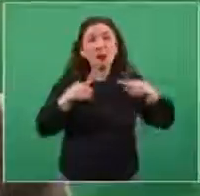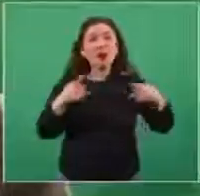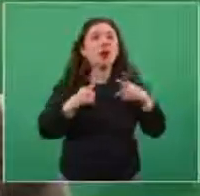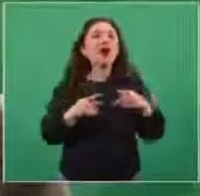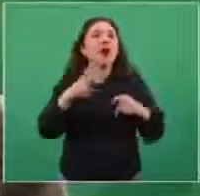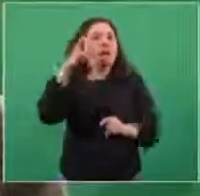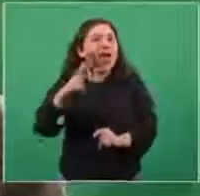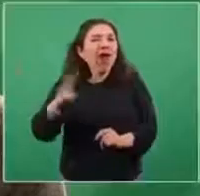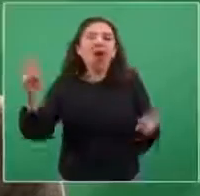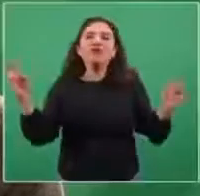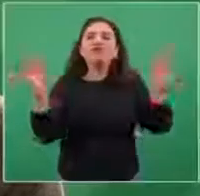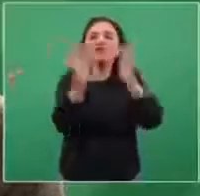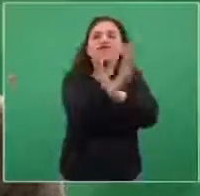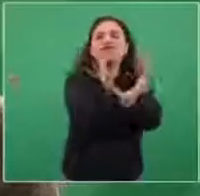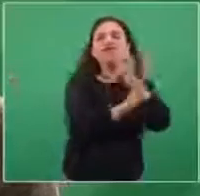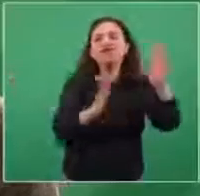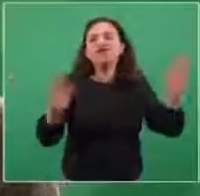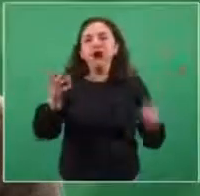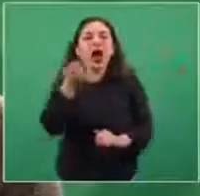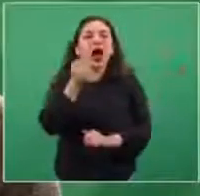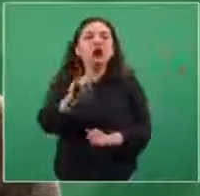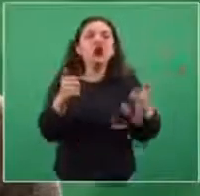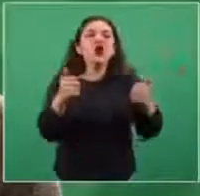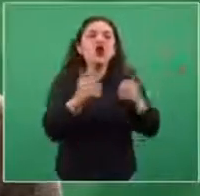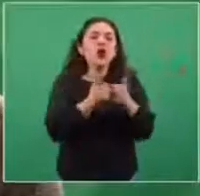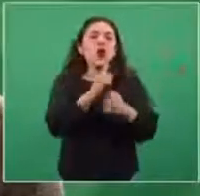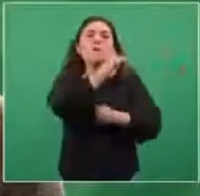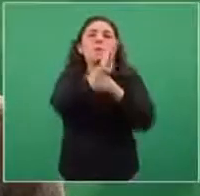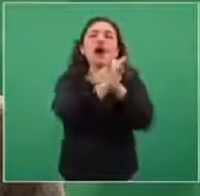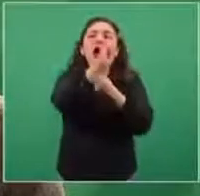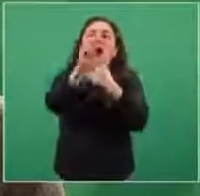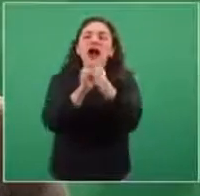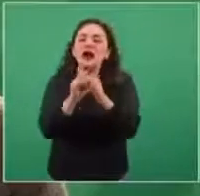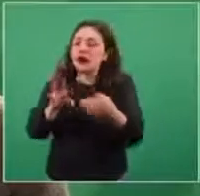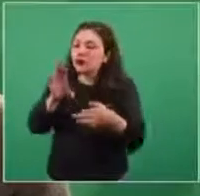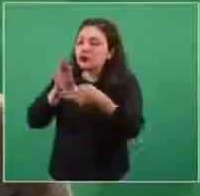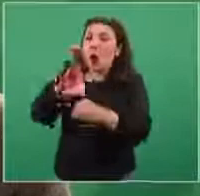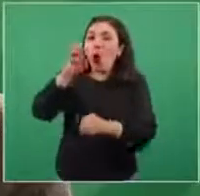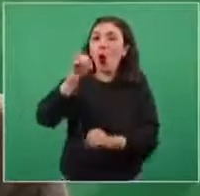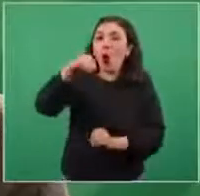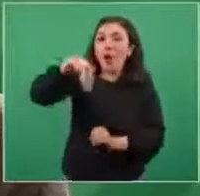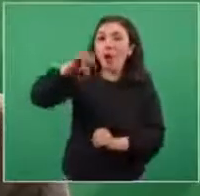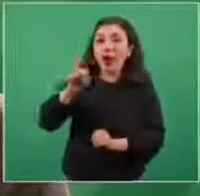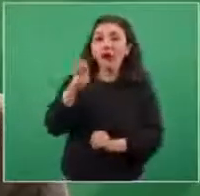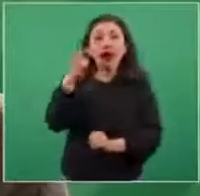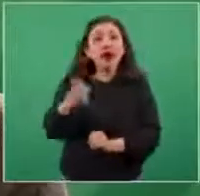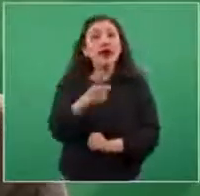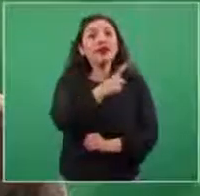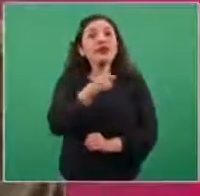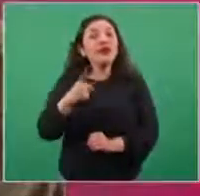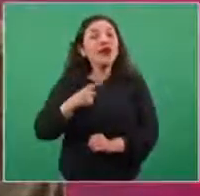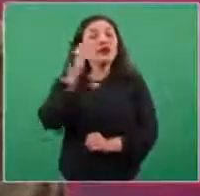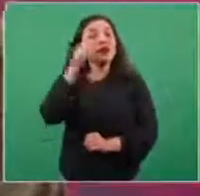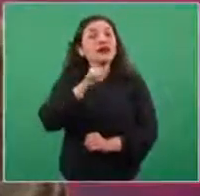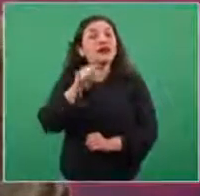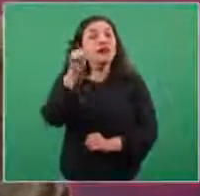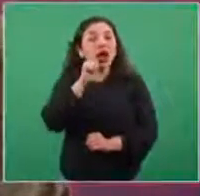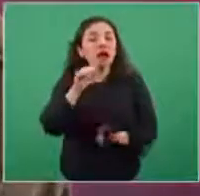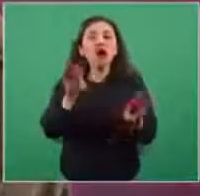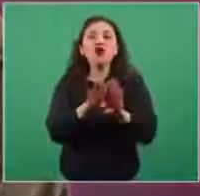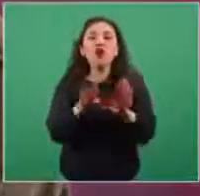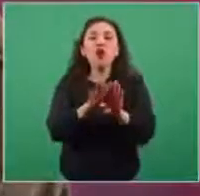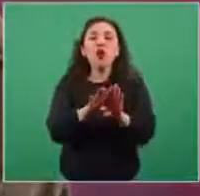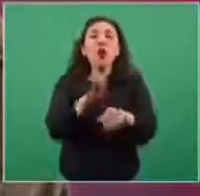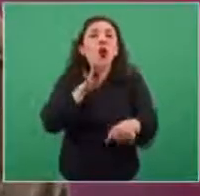personas entre los estados miembros de la OMS, entre estados soberanos, debería ser siempre proporcional al